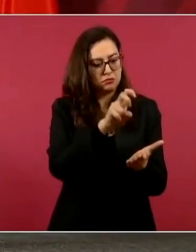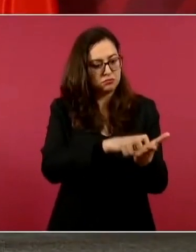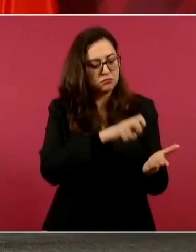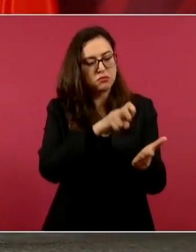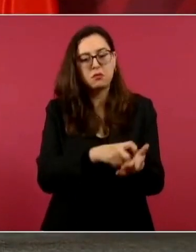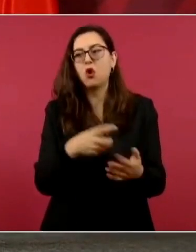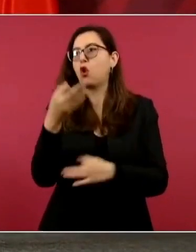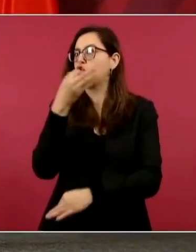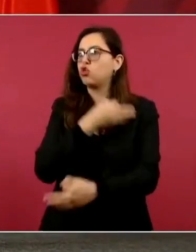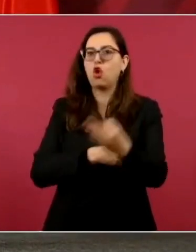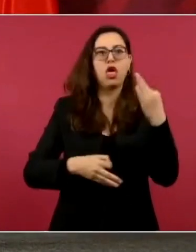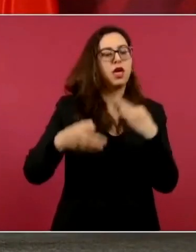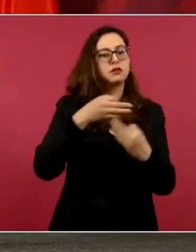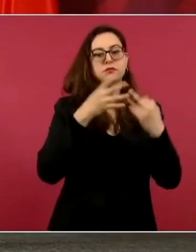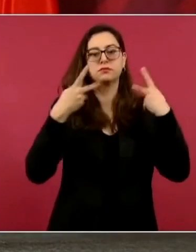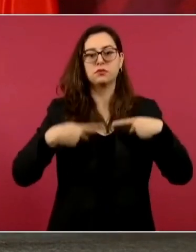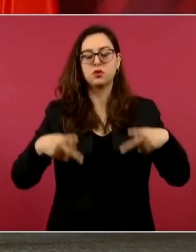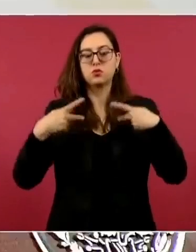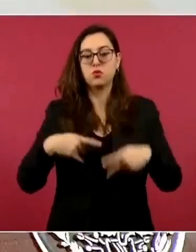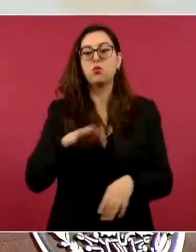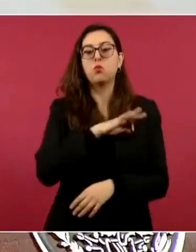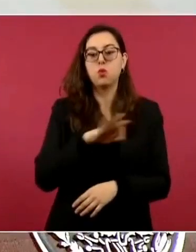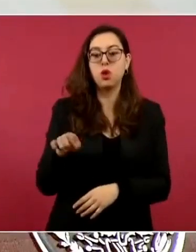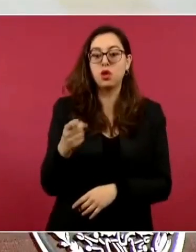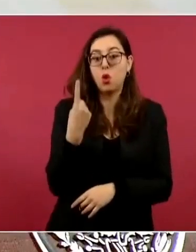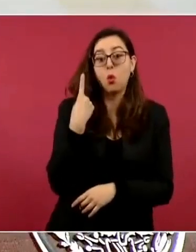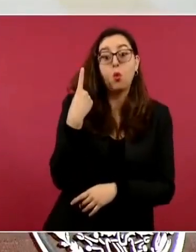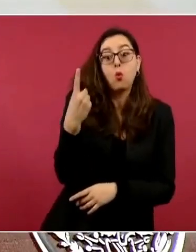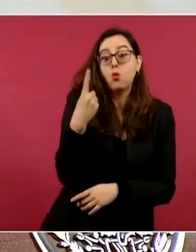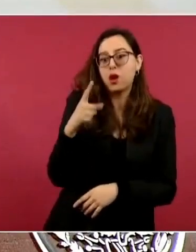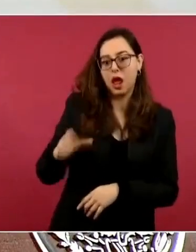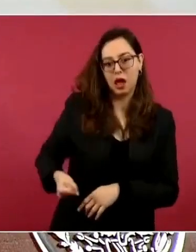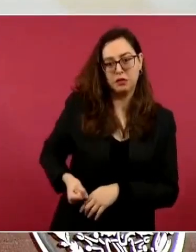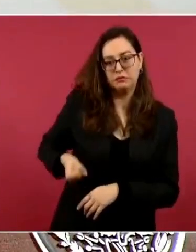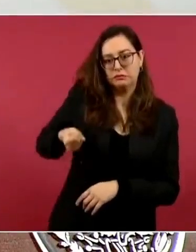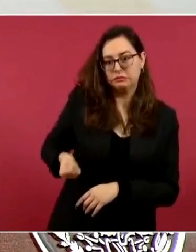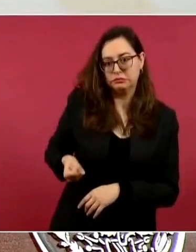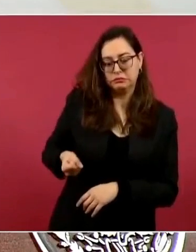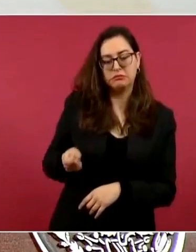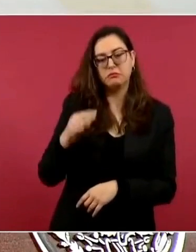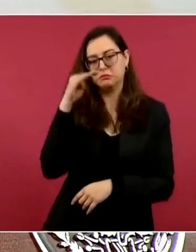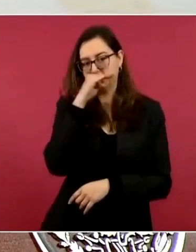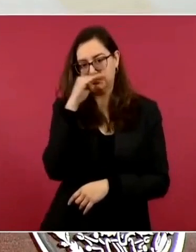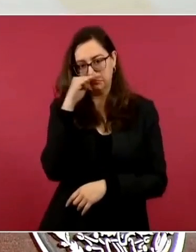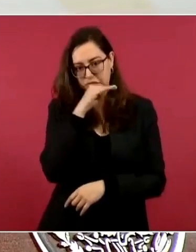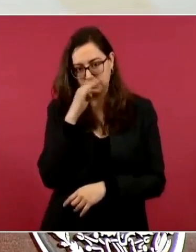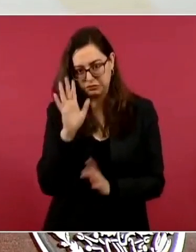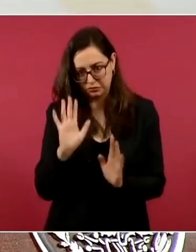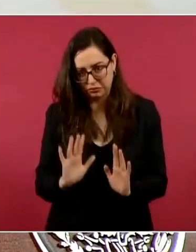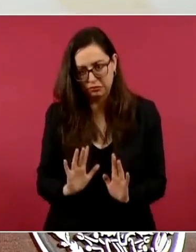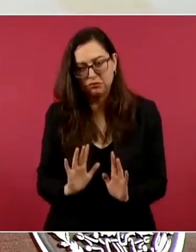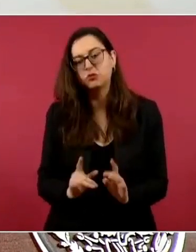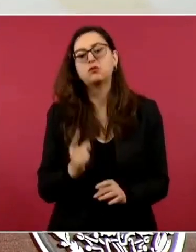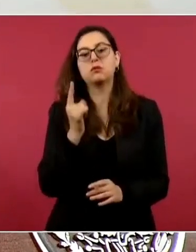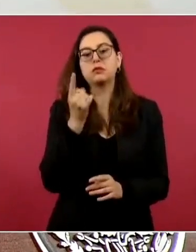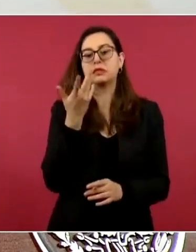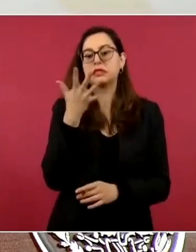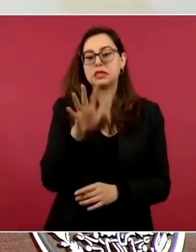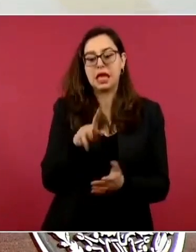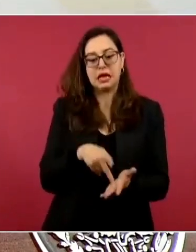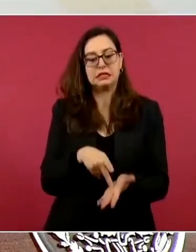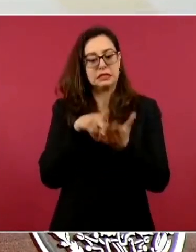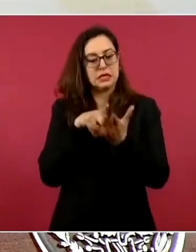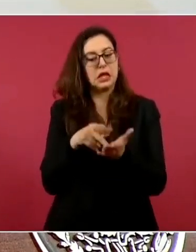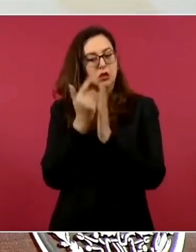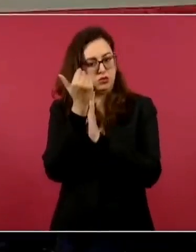pasajeras, como pasajeros a subir una pieza a bordo, que no, no la cobren. También siguen muchos juicios en